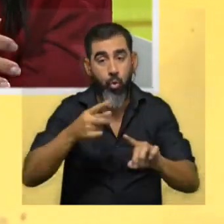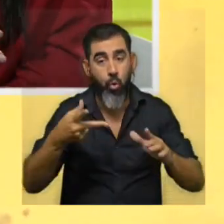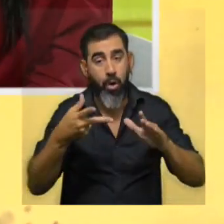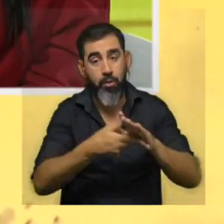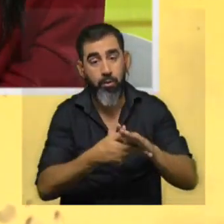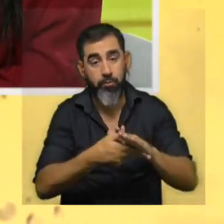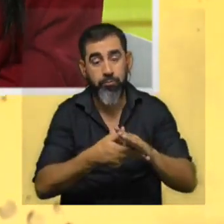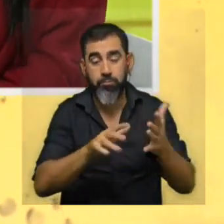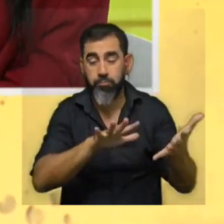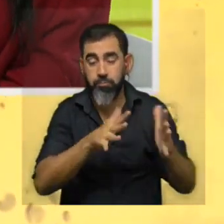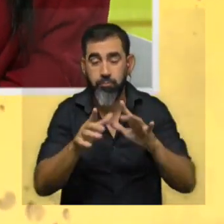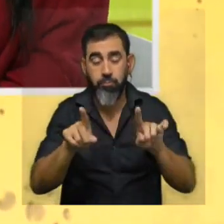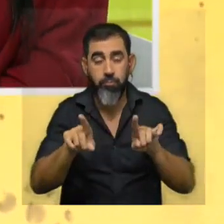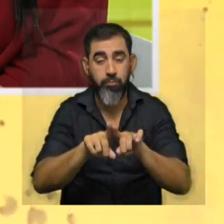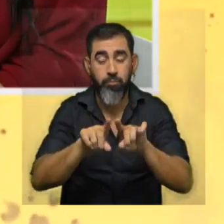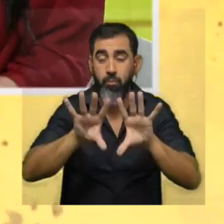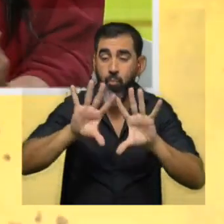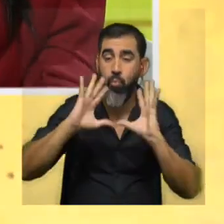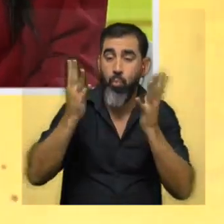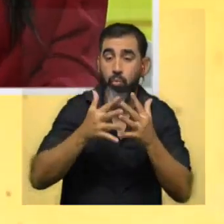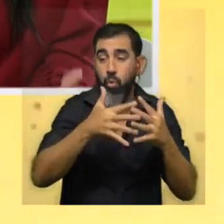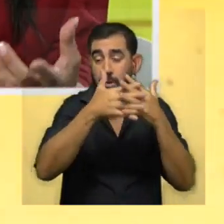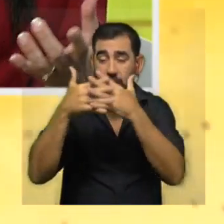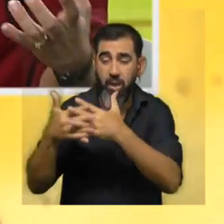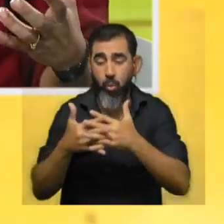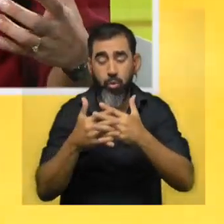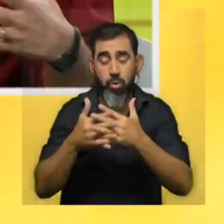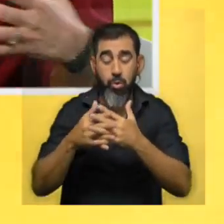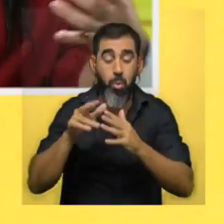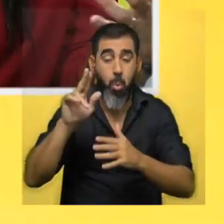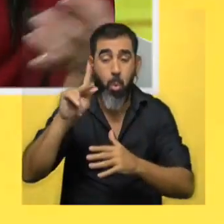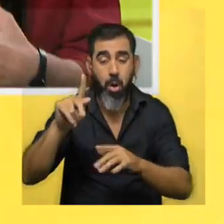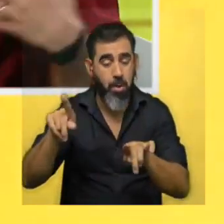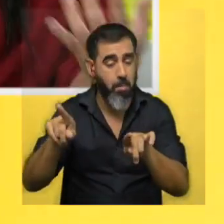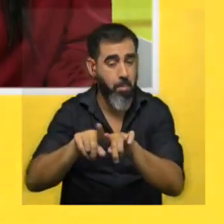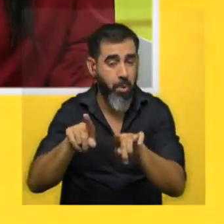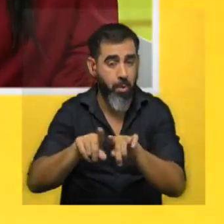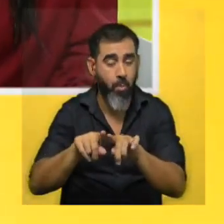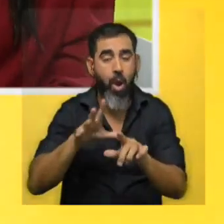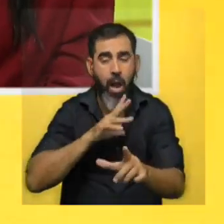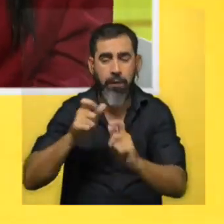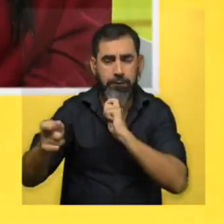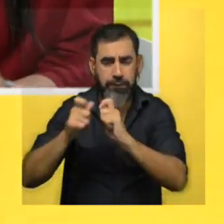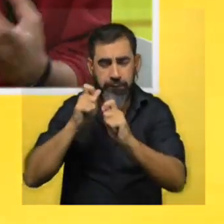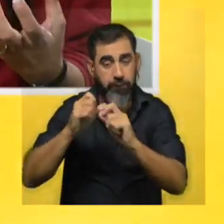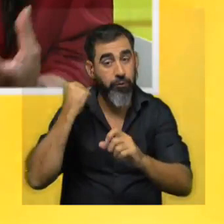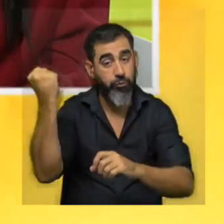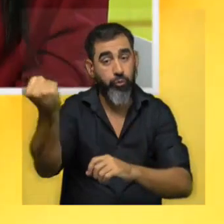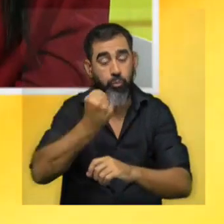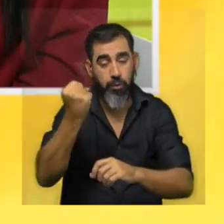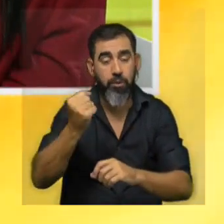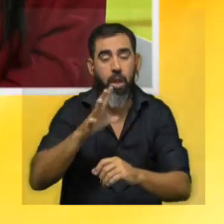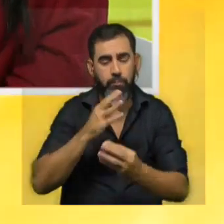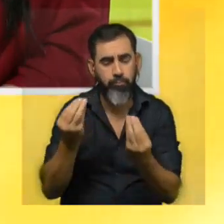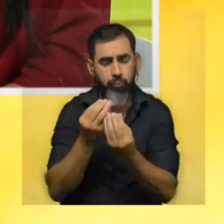muy similares a los de primer mundo Estados Unidos Inglaterra que son bueno quienes tienen estos censos muy grandes que realmente tienen mucha